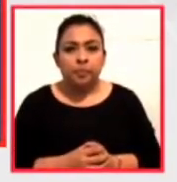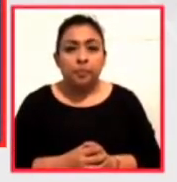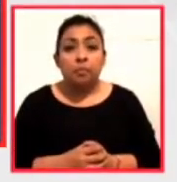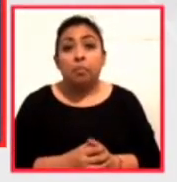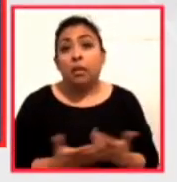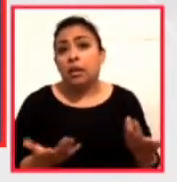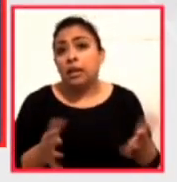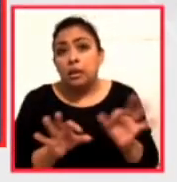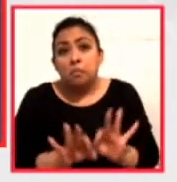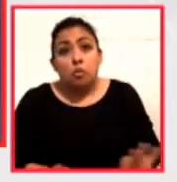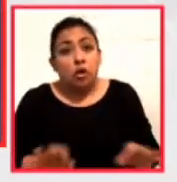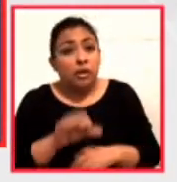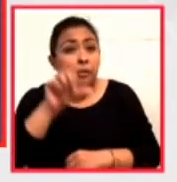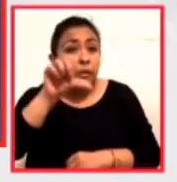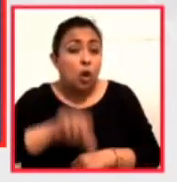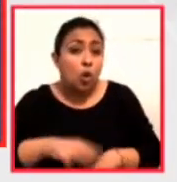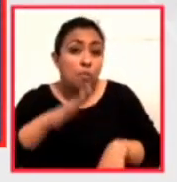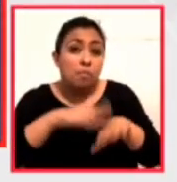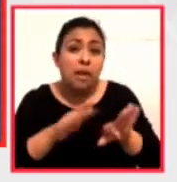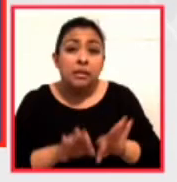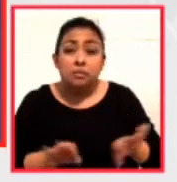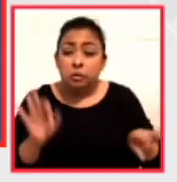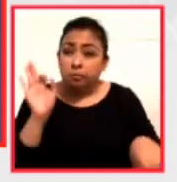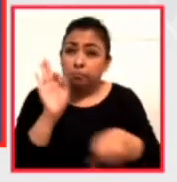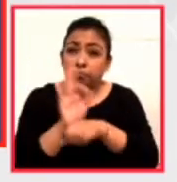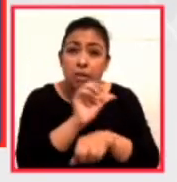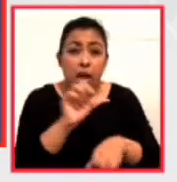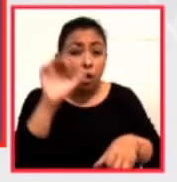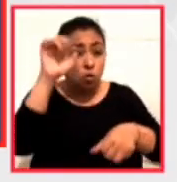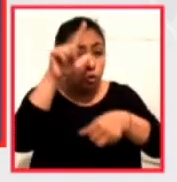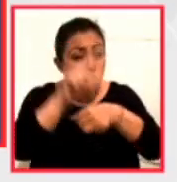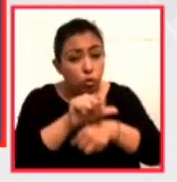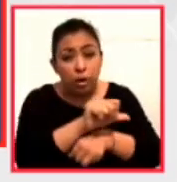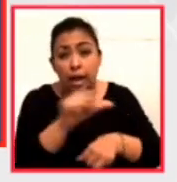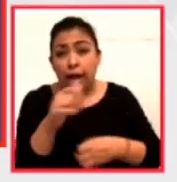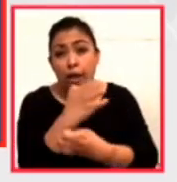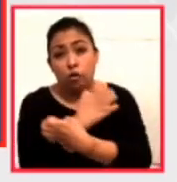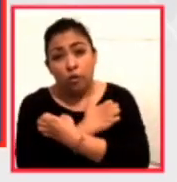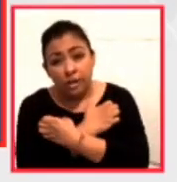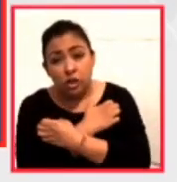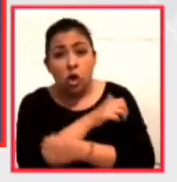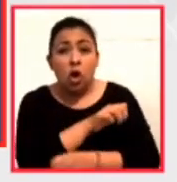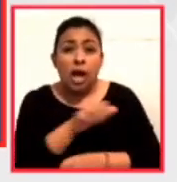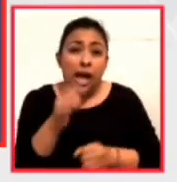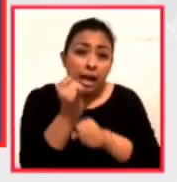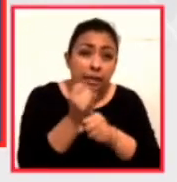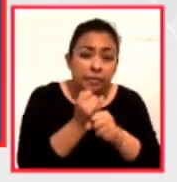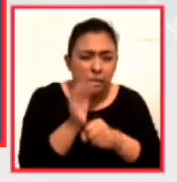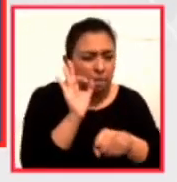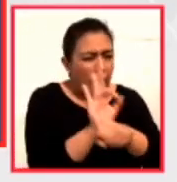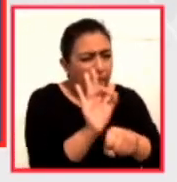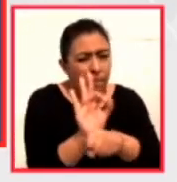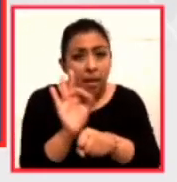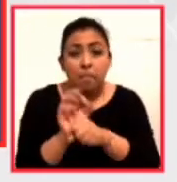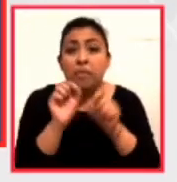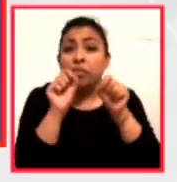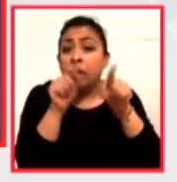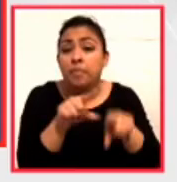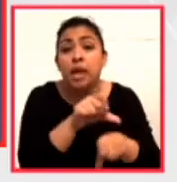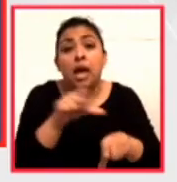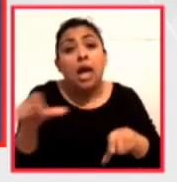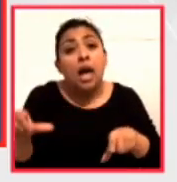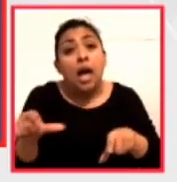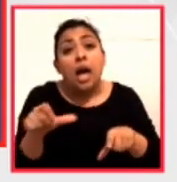Fundamental hoy más que nunca apostar por la cultura, apostar por la educación, apostar por la investigación y apostar por el